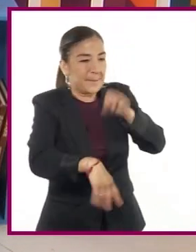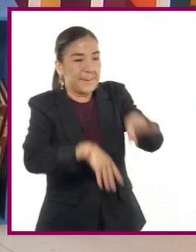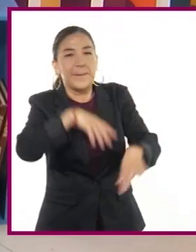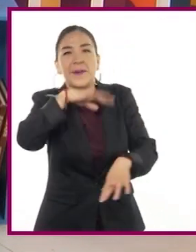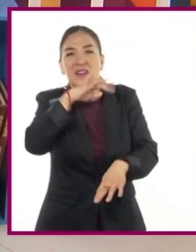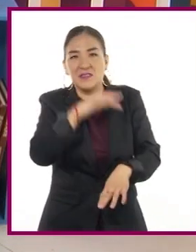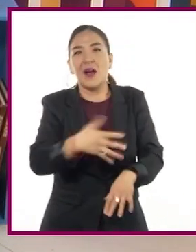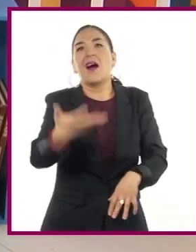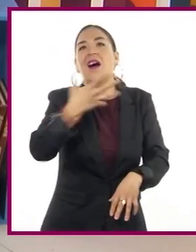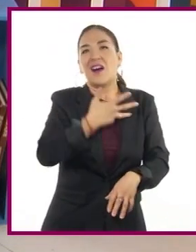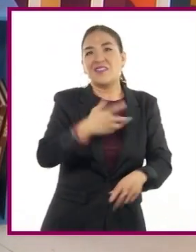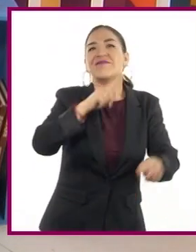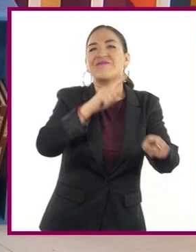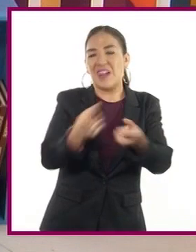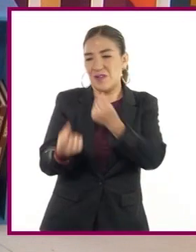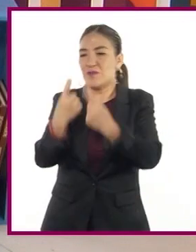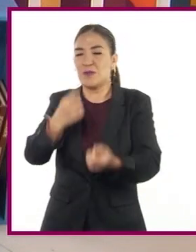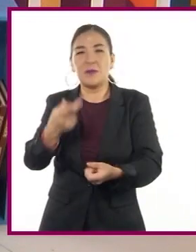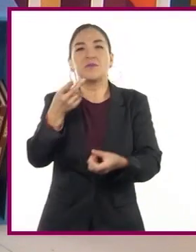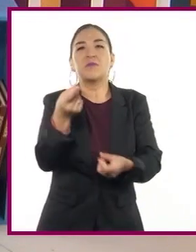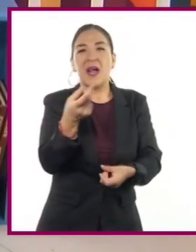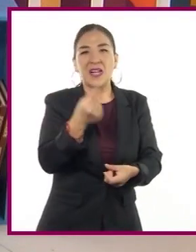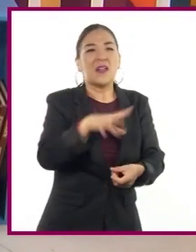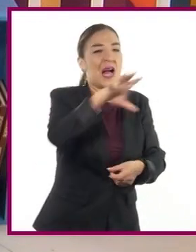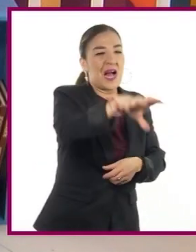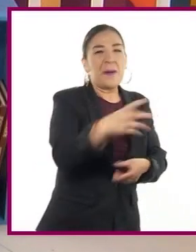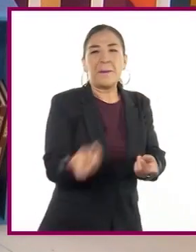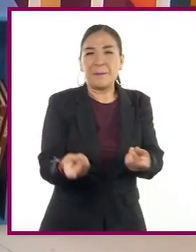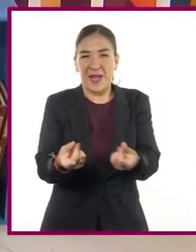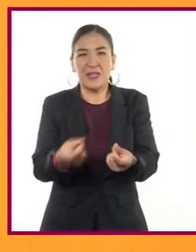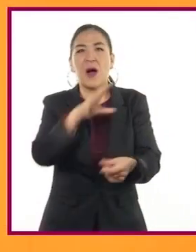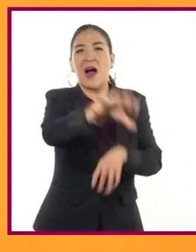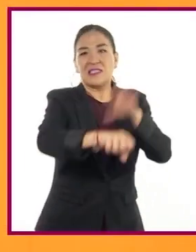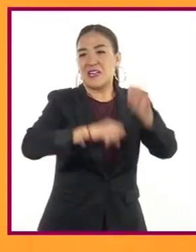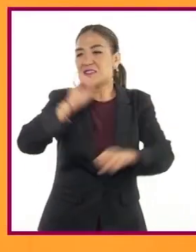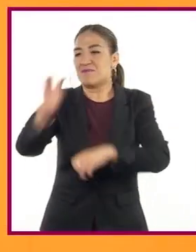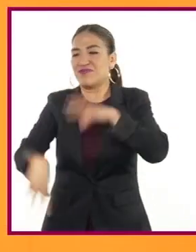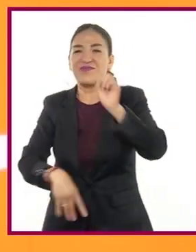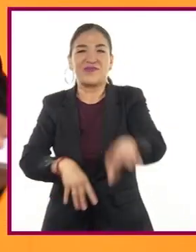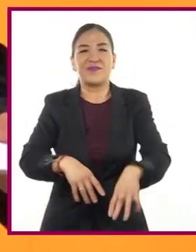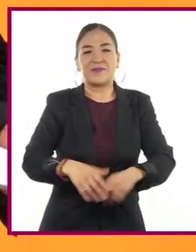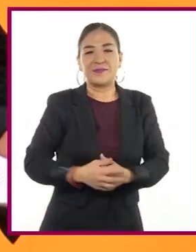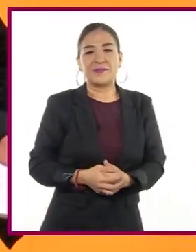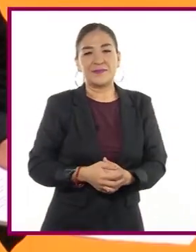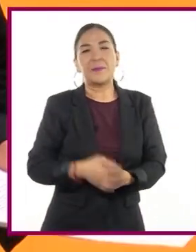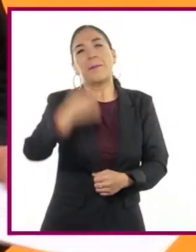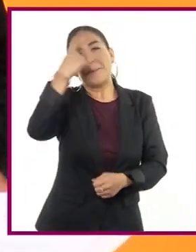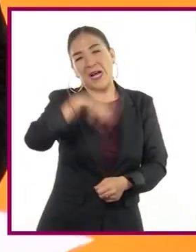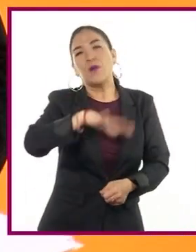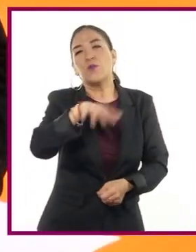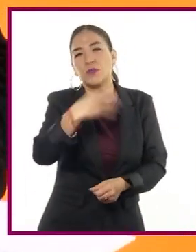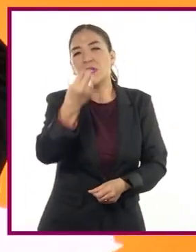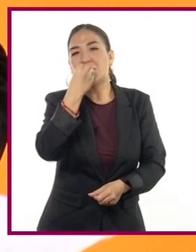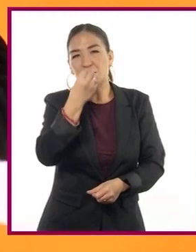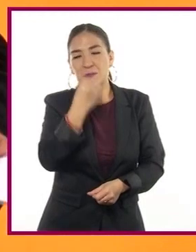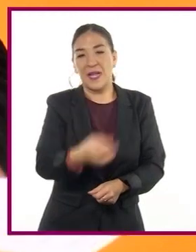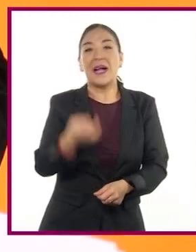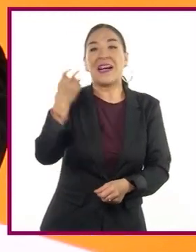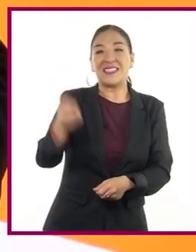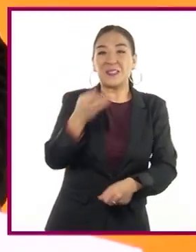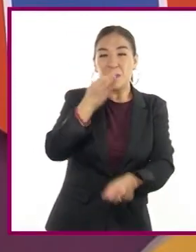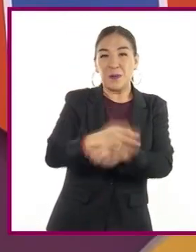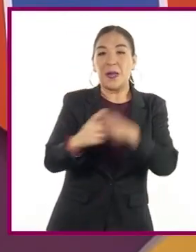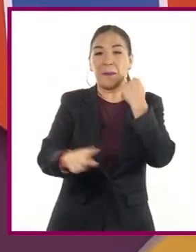hay varios perritos que suelen tirarlos al buscar comida. De esta situación que se presenta